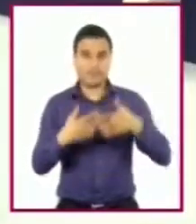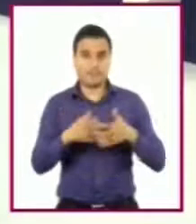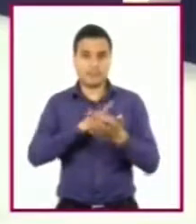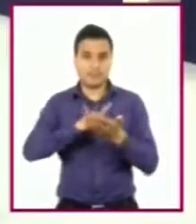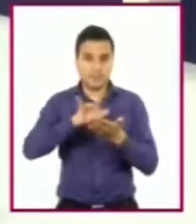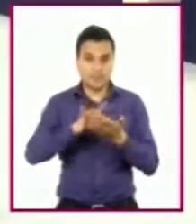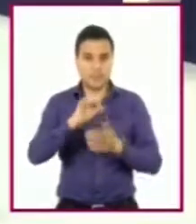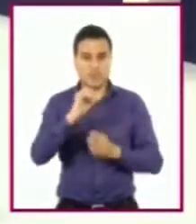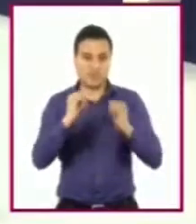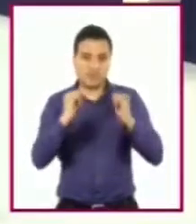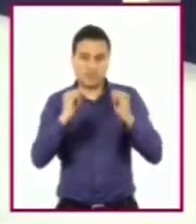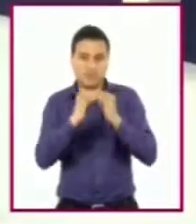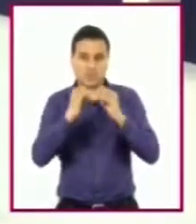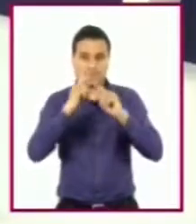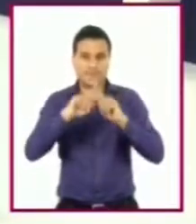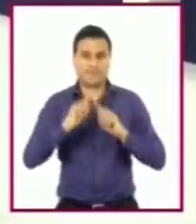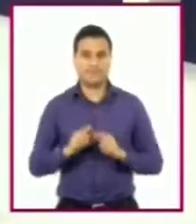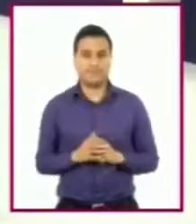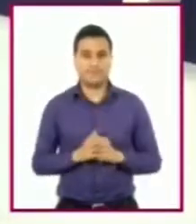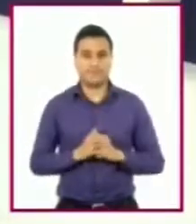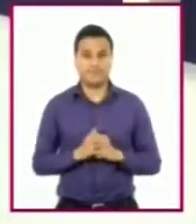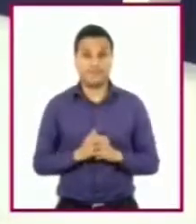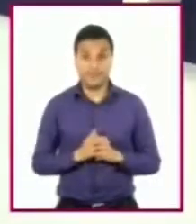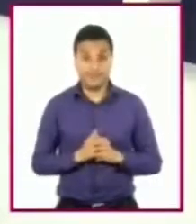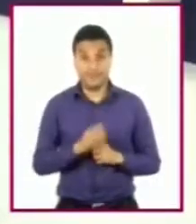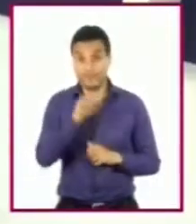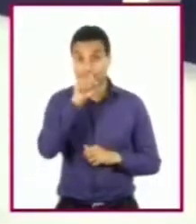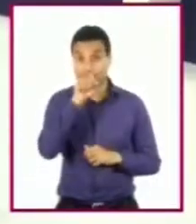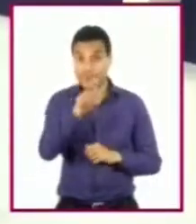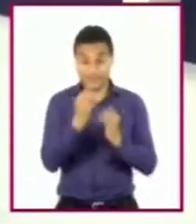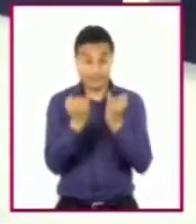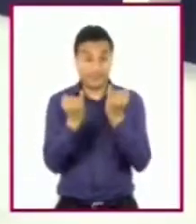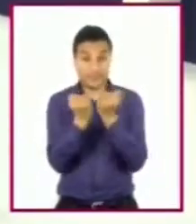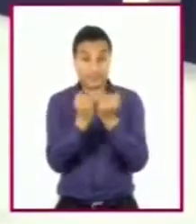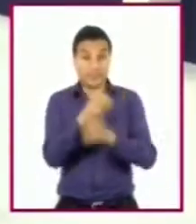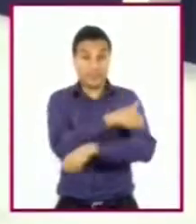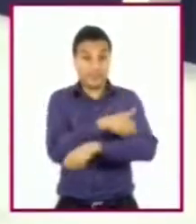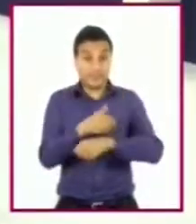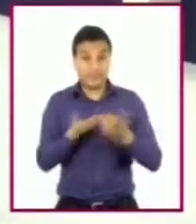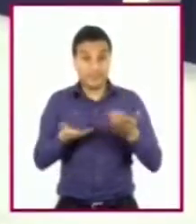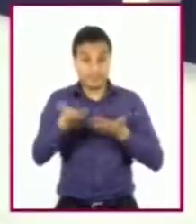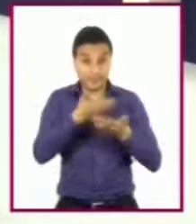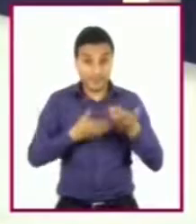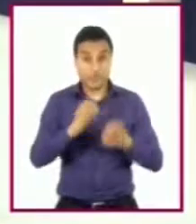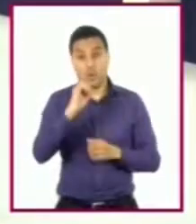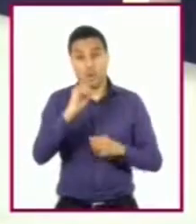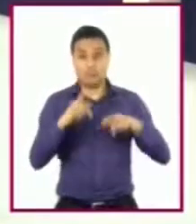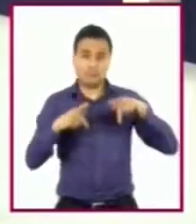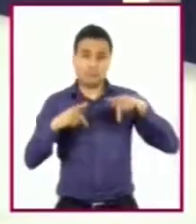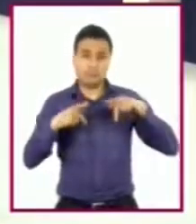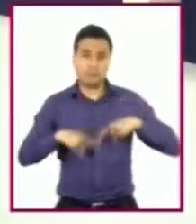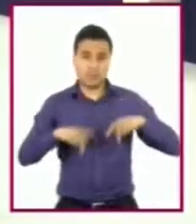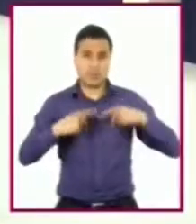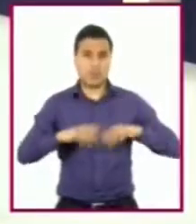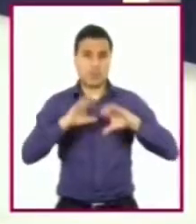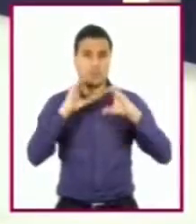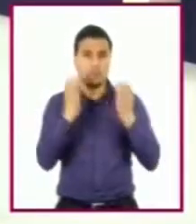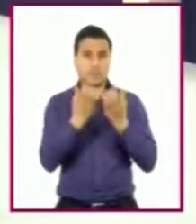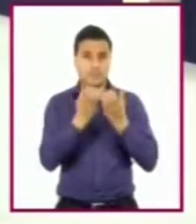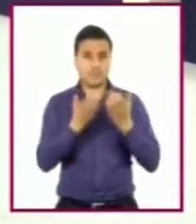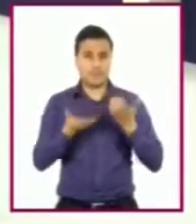institución donde se elabora. Lo mismo que en la convivencia familiar o con las personas de la comunidad,